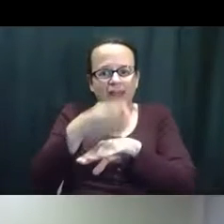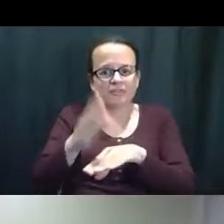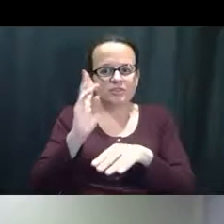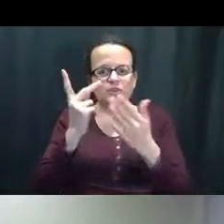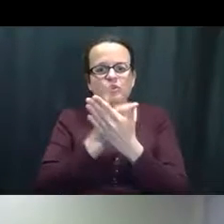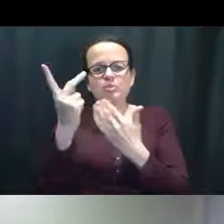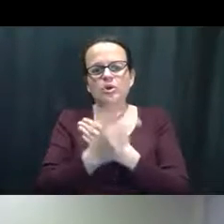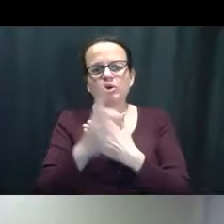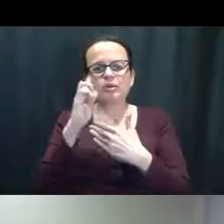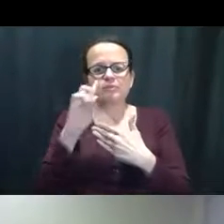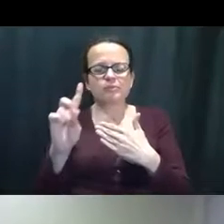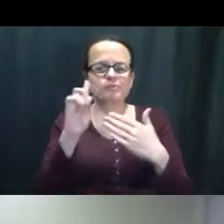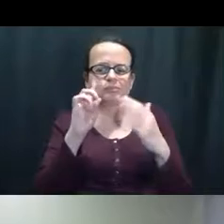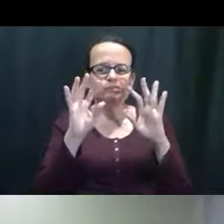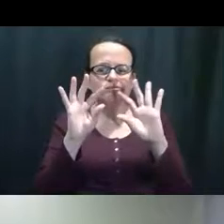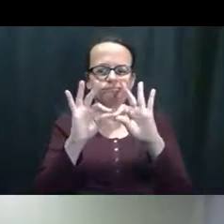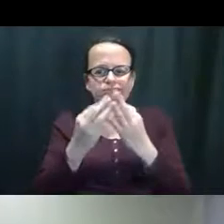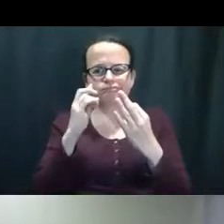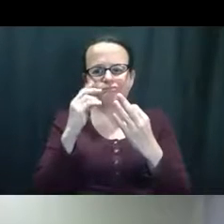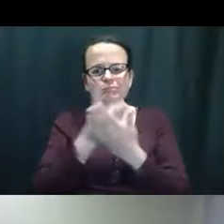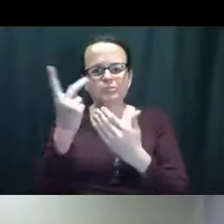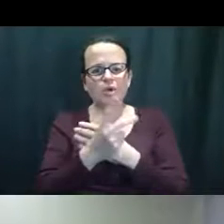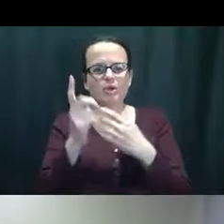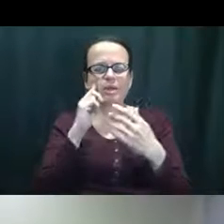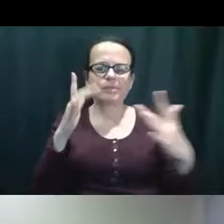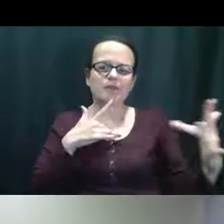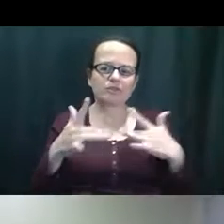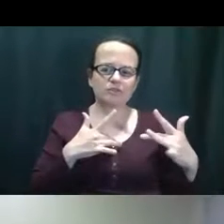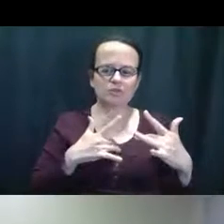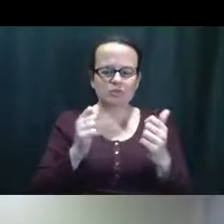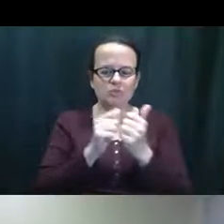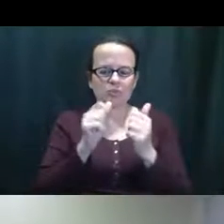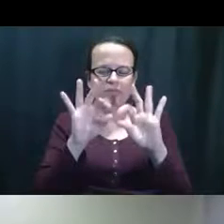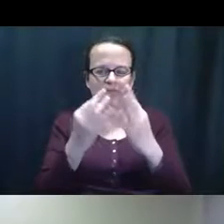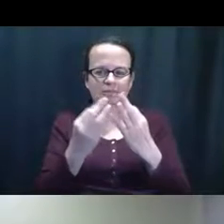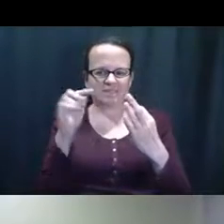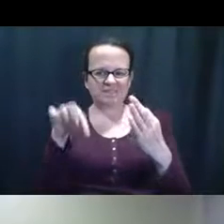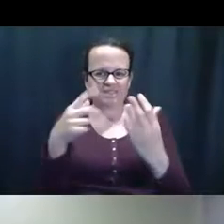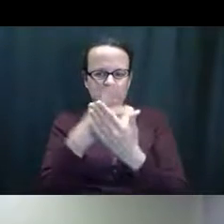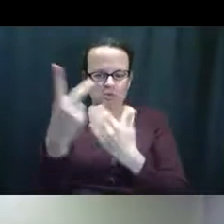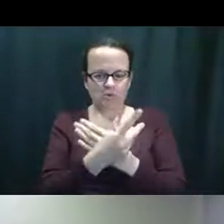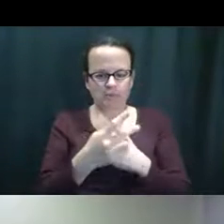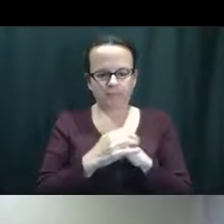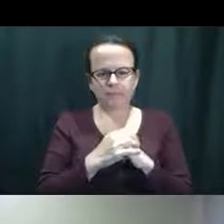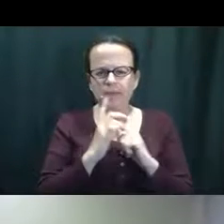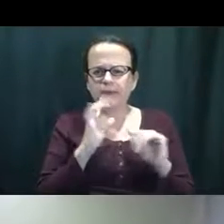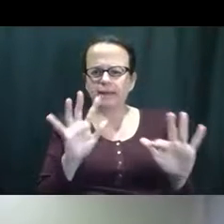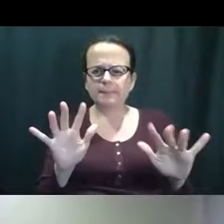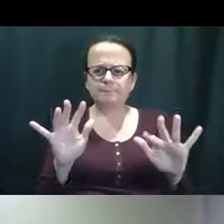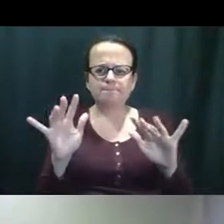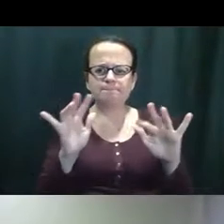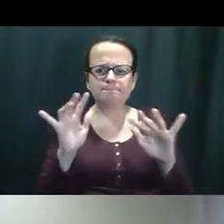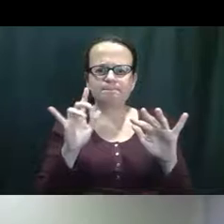después de el manejo de esta organización en los fundos los fondos vendrán del